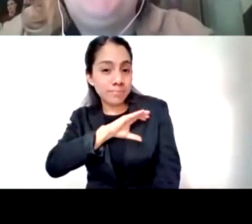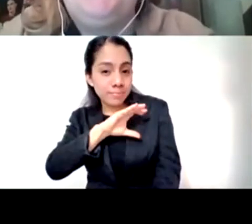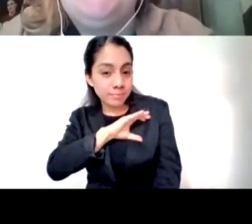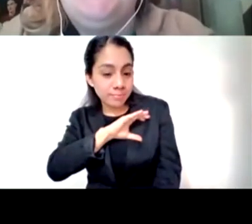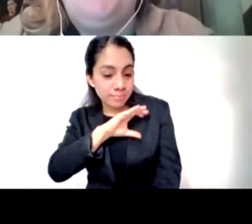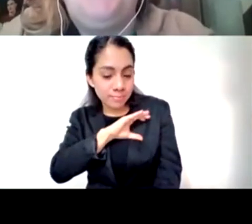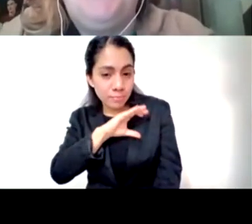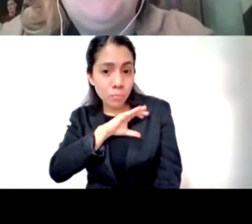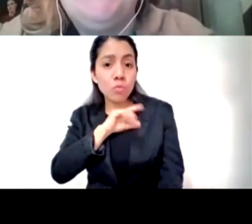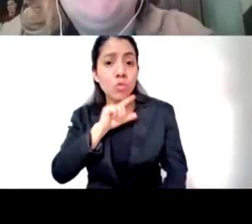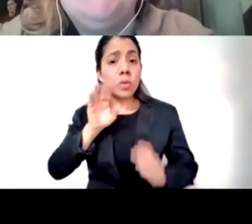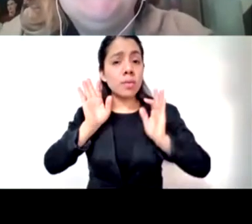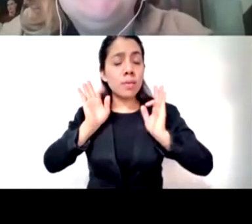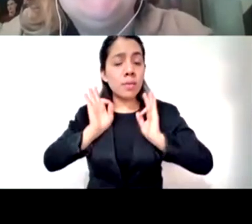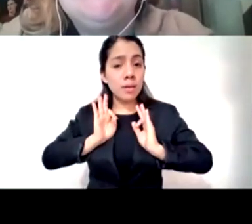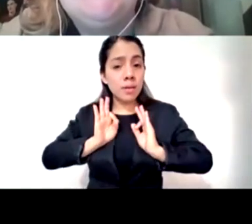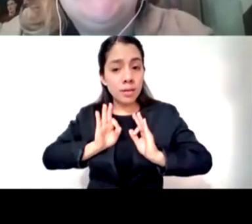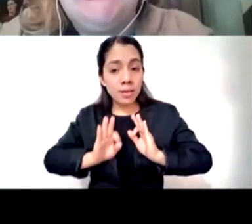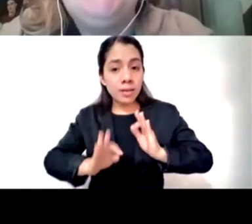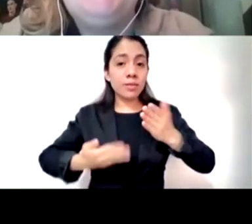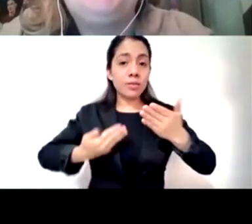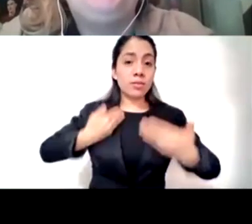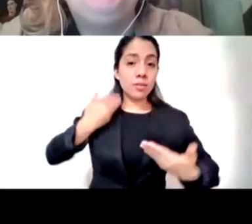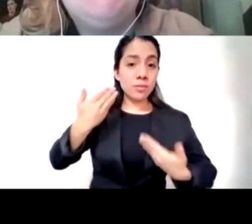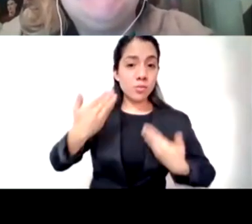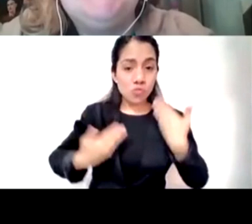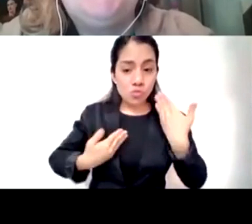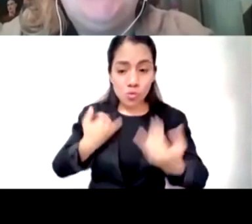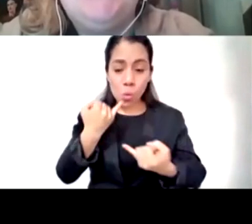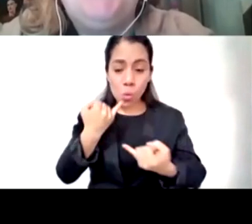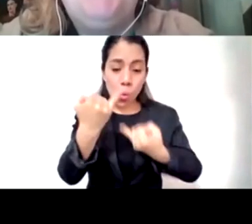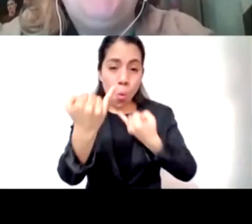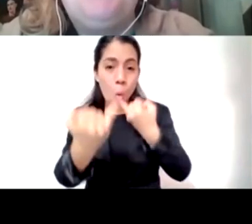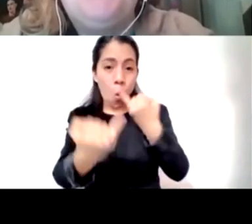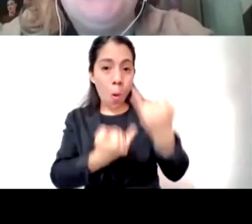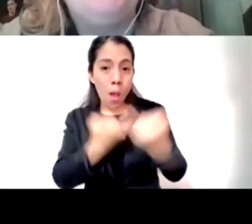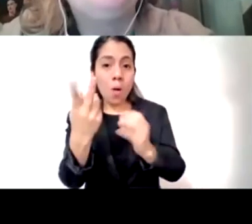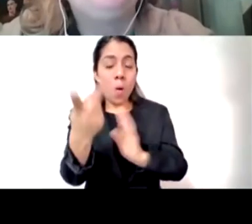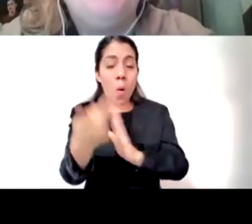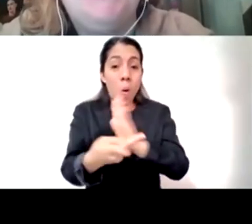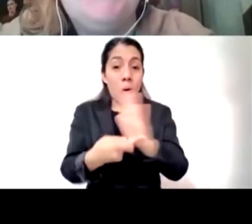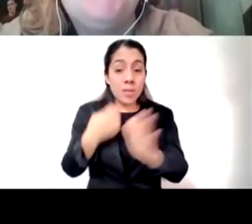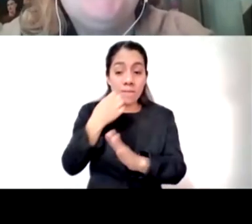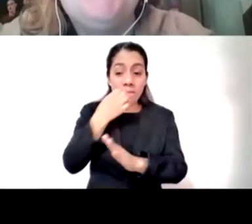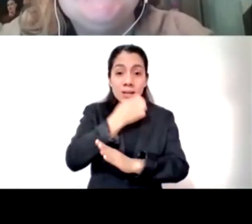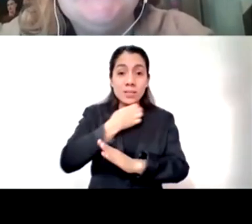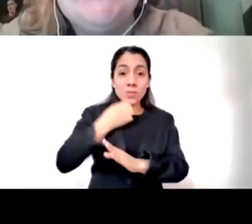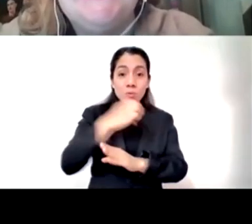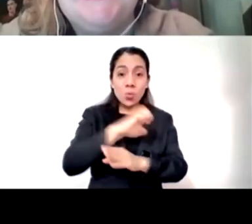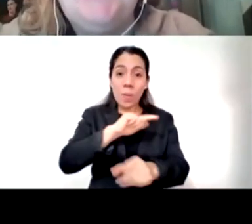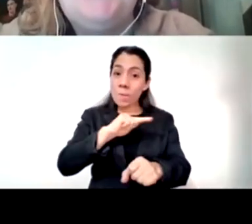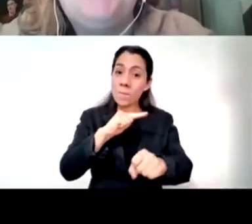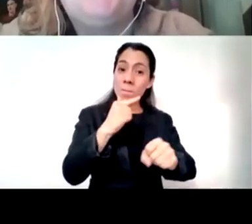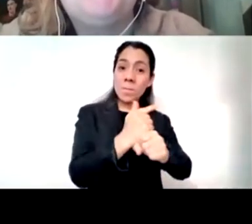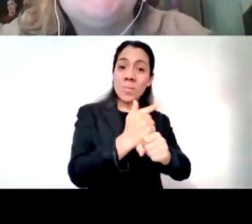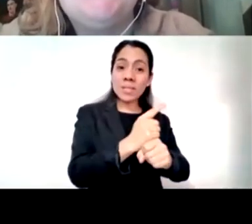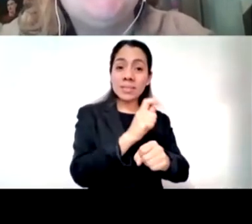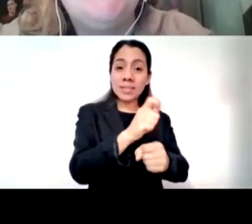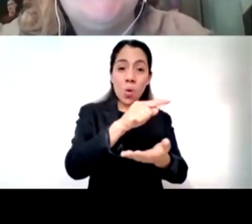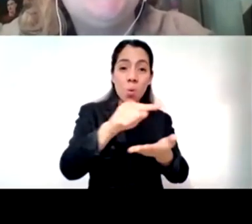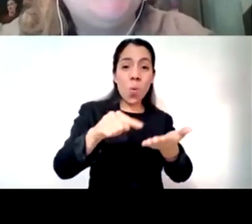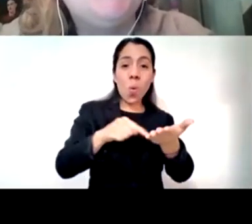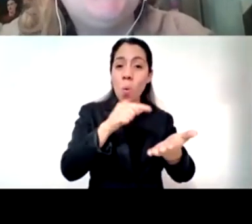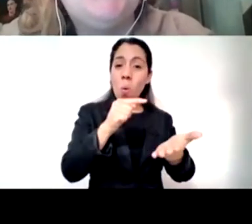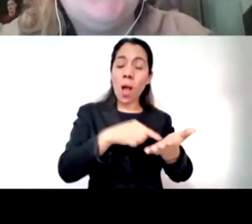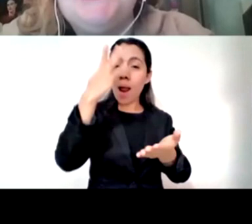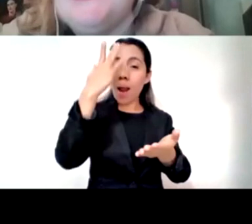disfruta juega redescubre la escuela como un espacio mágico de encuentro con tus seres